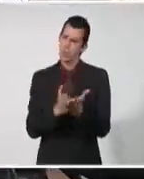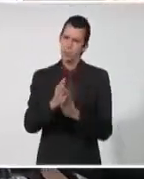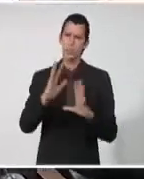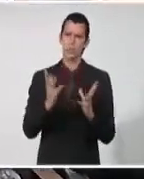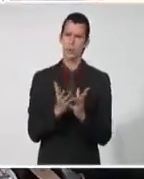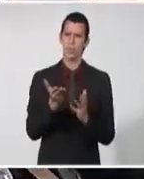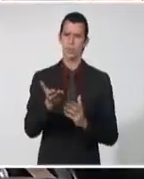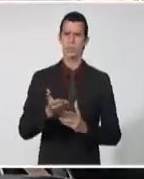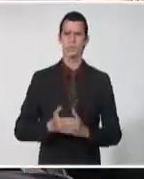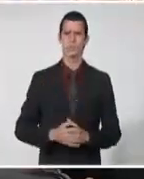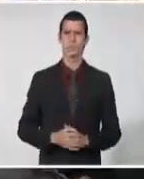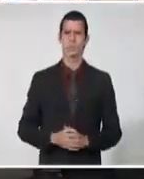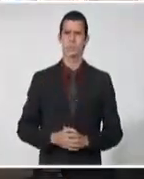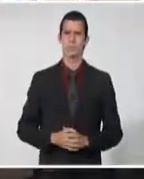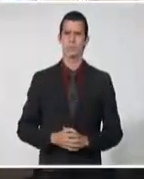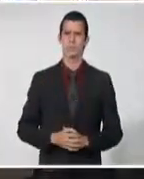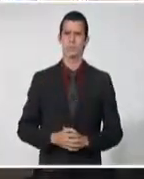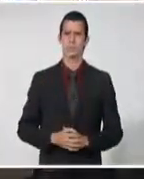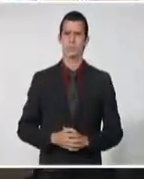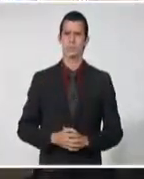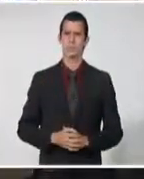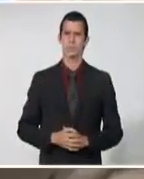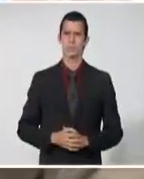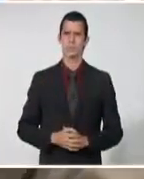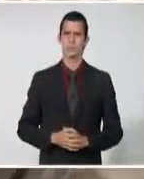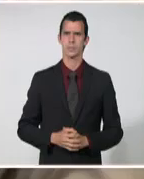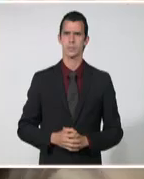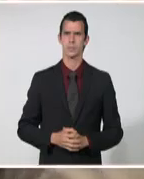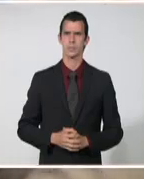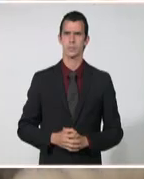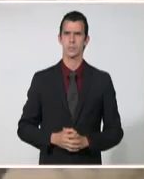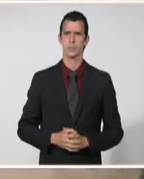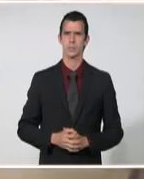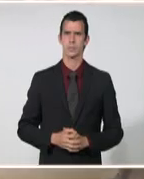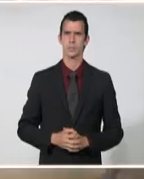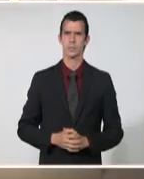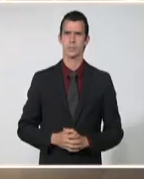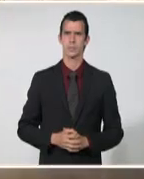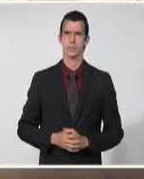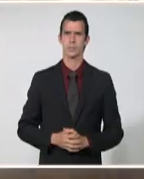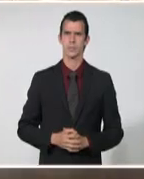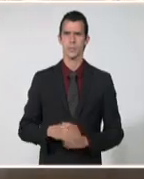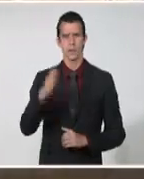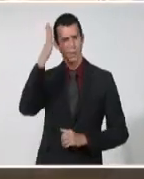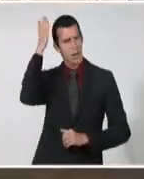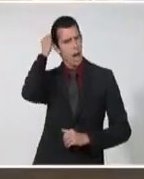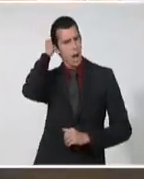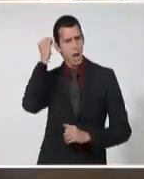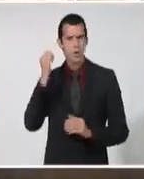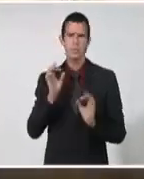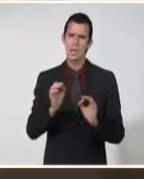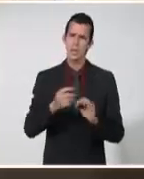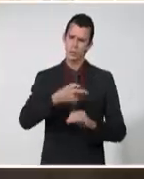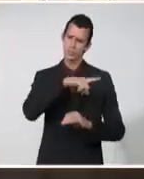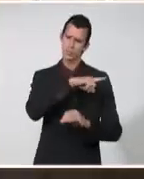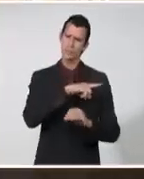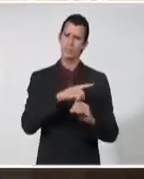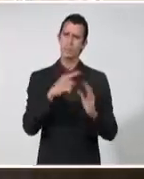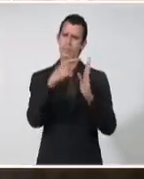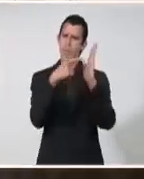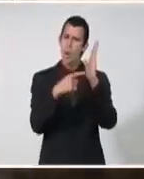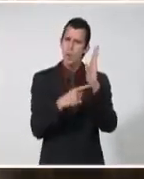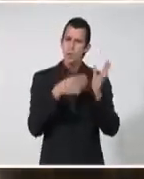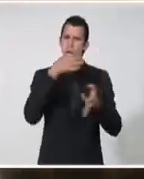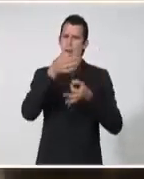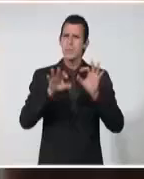octavo congreso presentado por el primer secretario del Comité Central, general de Ejército, Raúl Castro Ruz. Catalogado como un